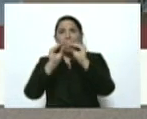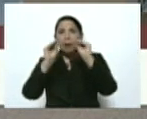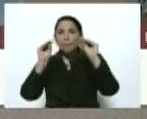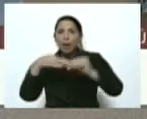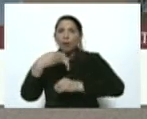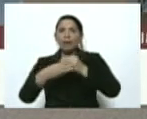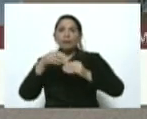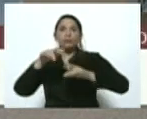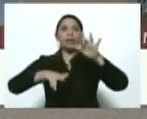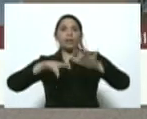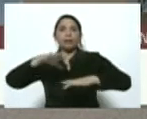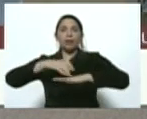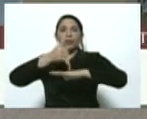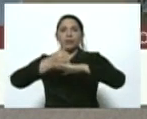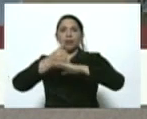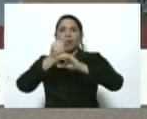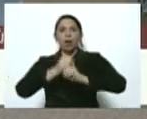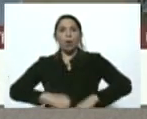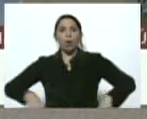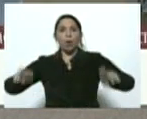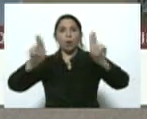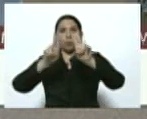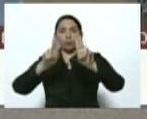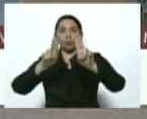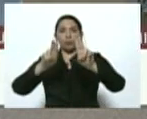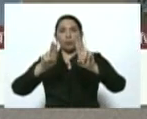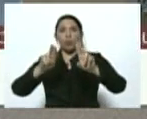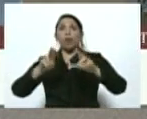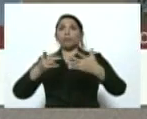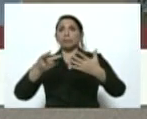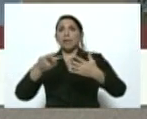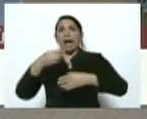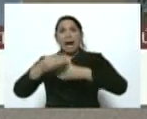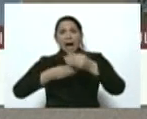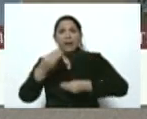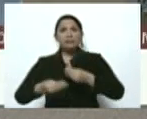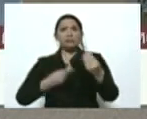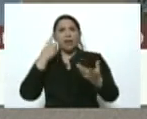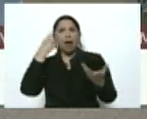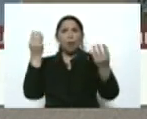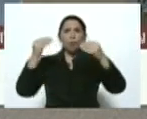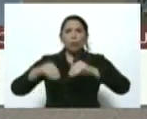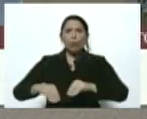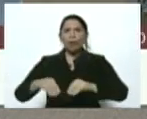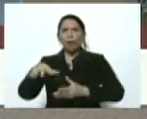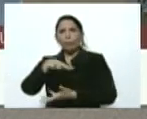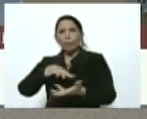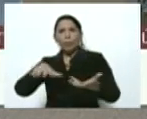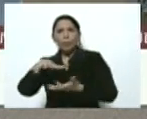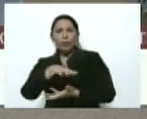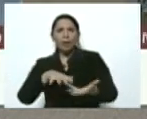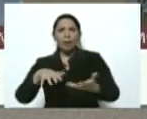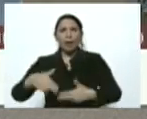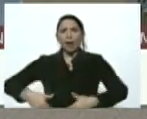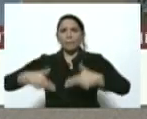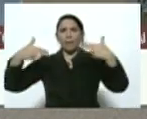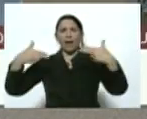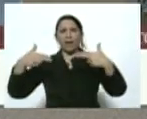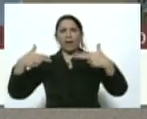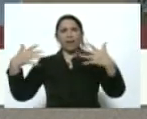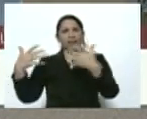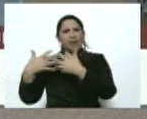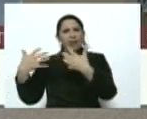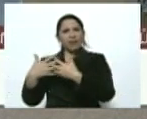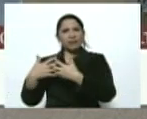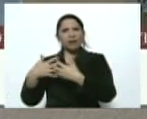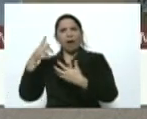el secretario general de las Naciones Unidas a dar una tregua a los conflictos armados a dar una tregua a la guerra una